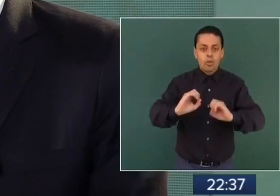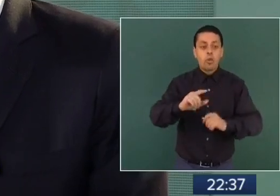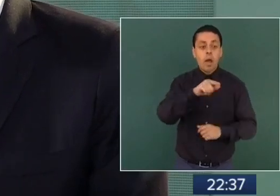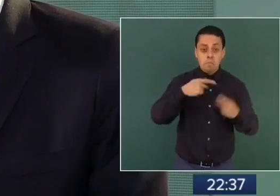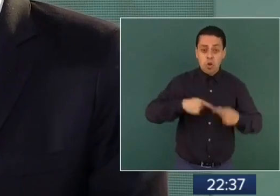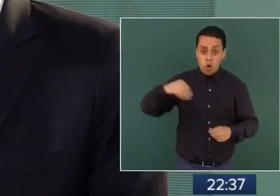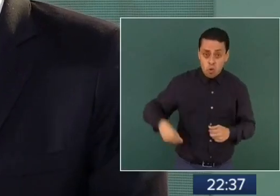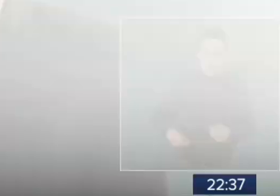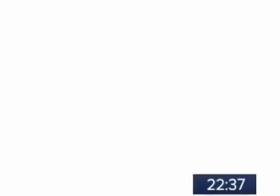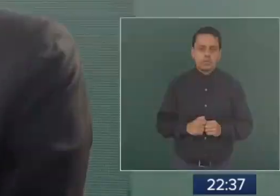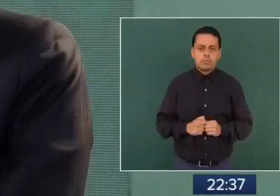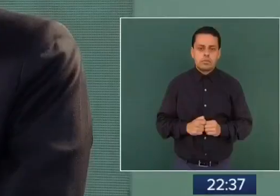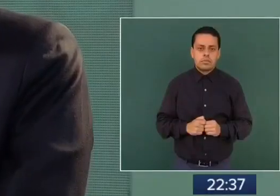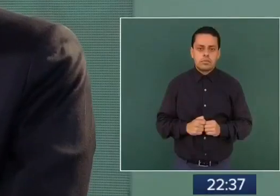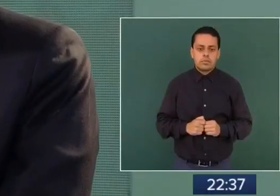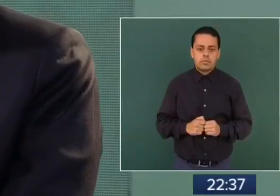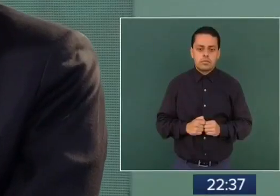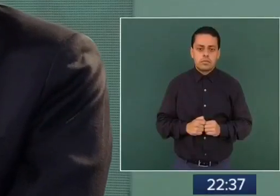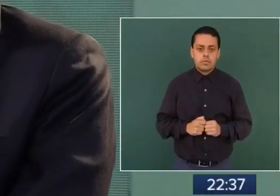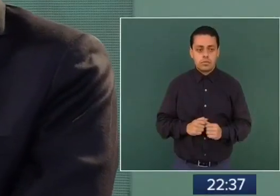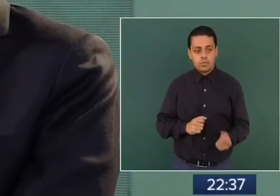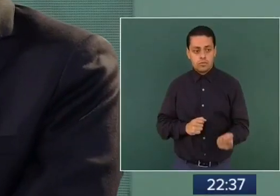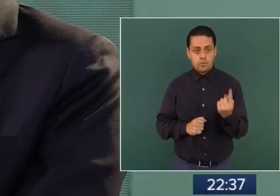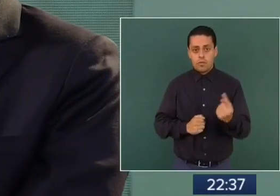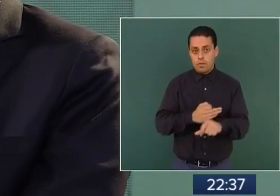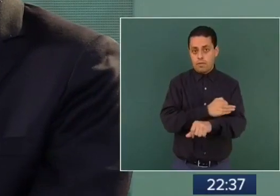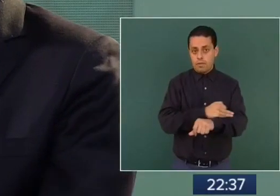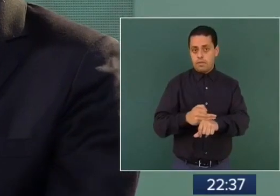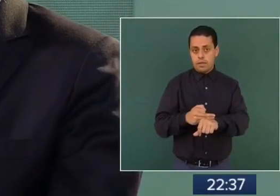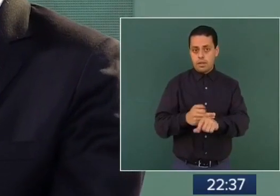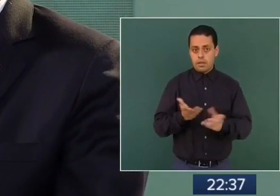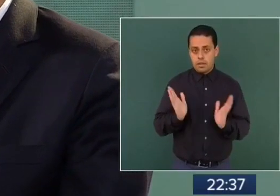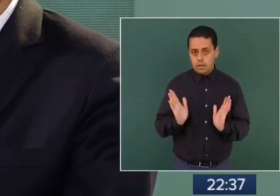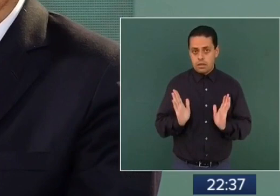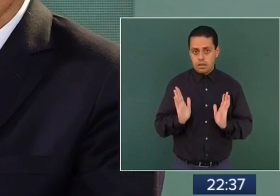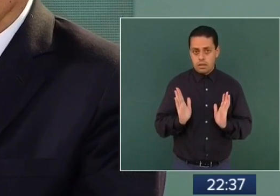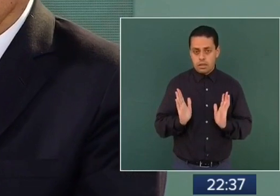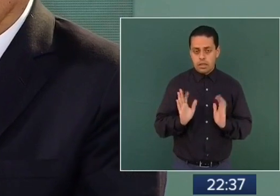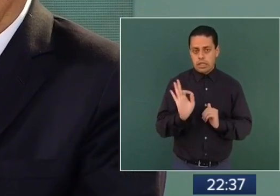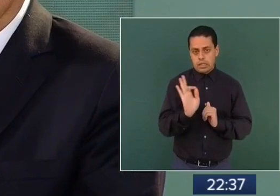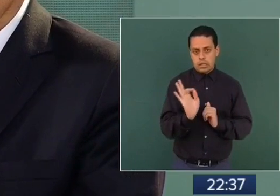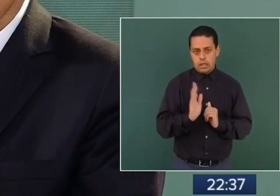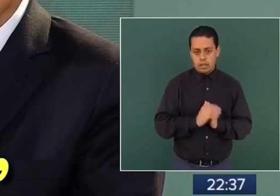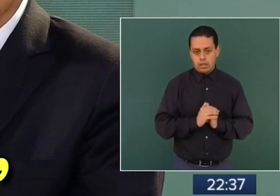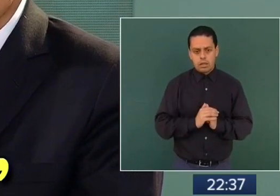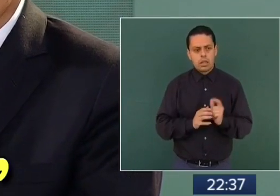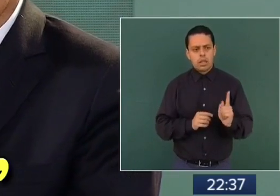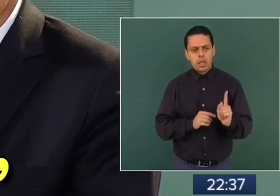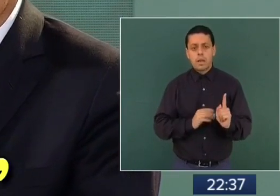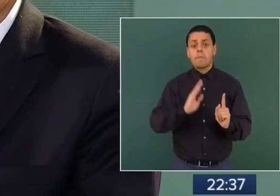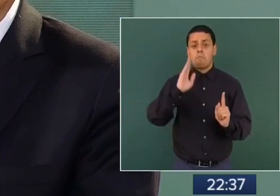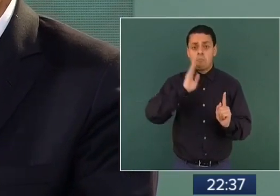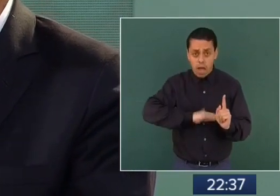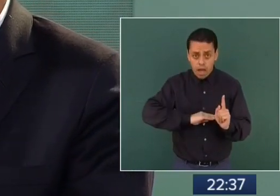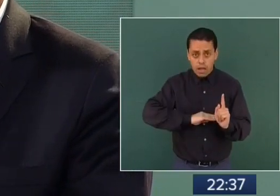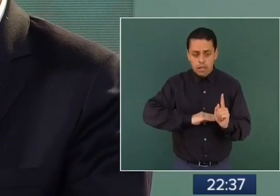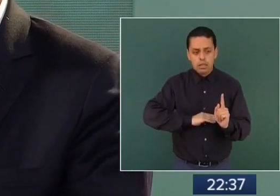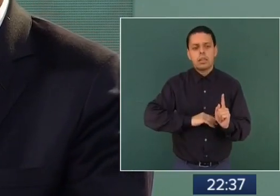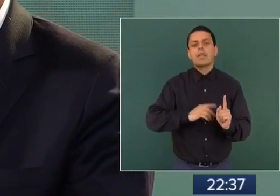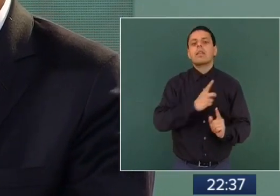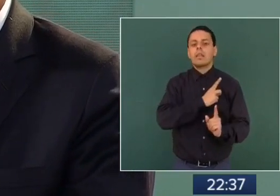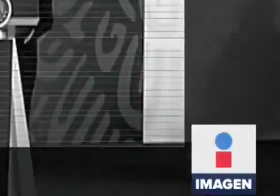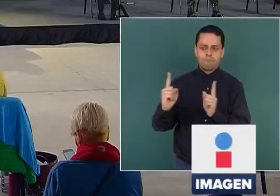sea quien sea. Si un familiar comete un delito debe ser